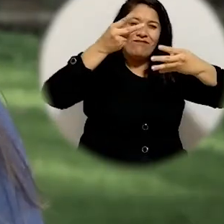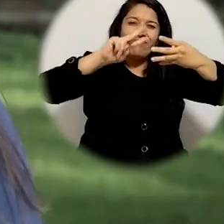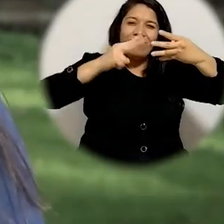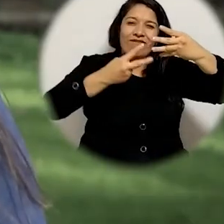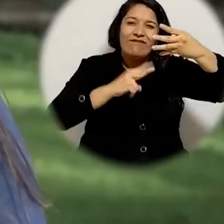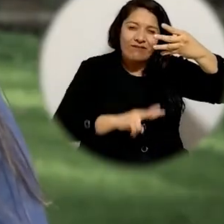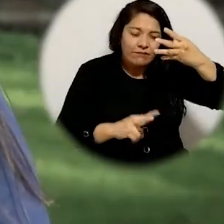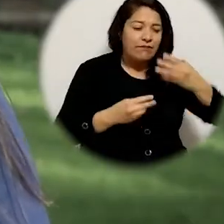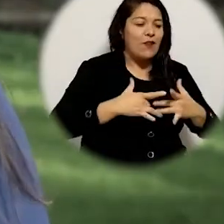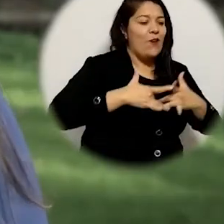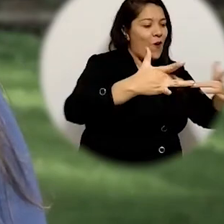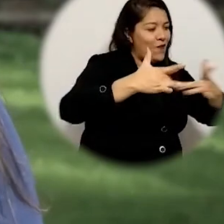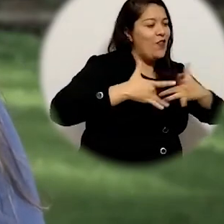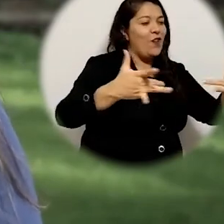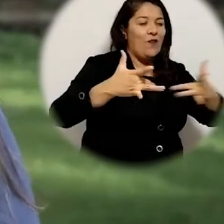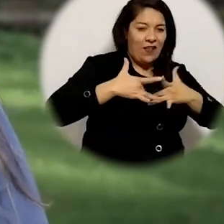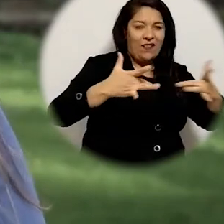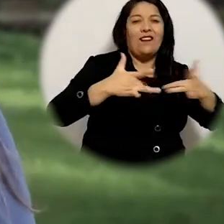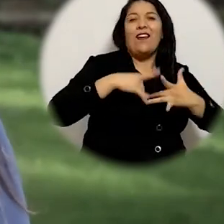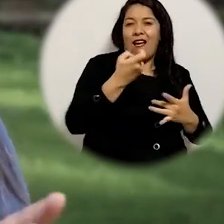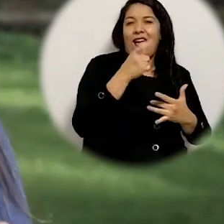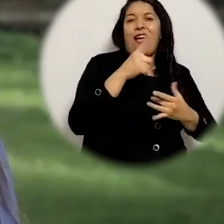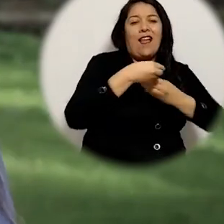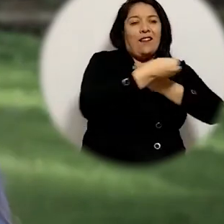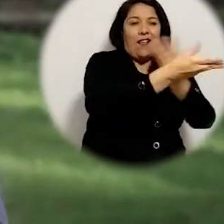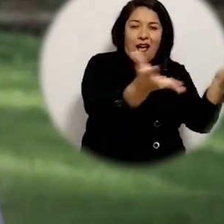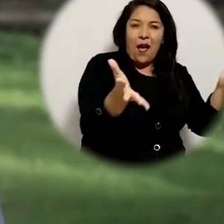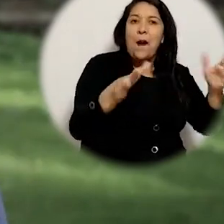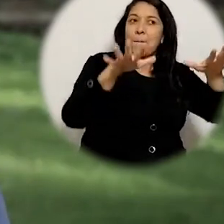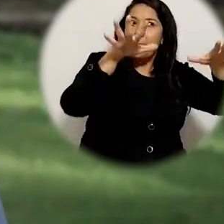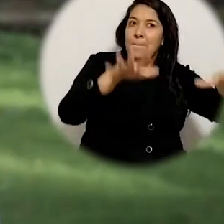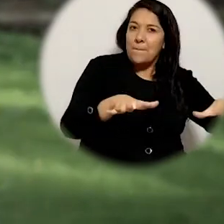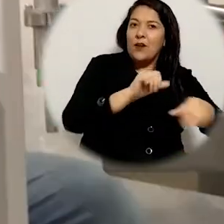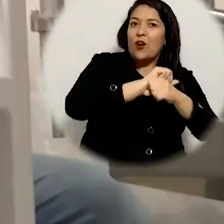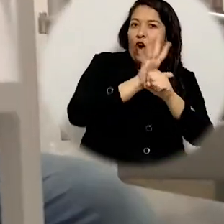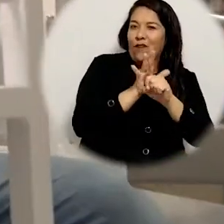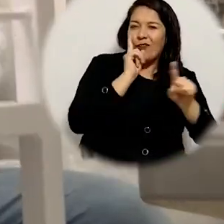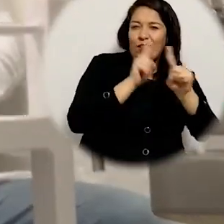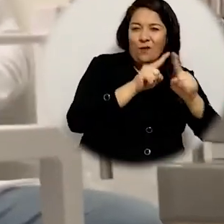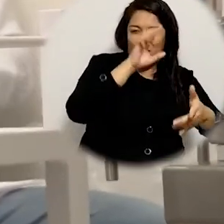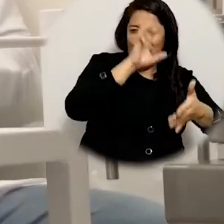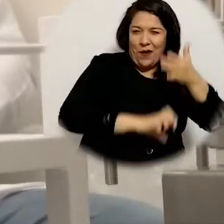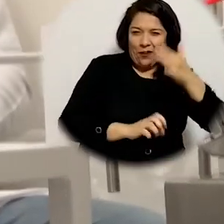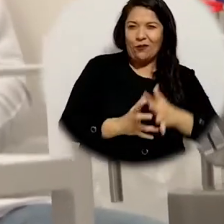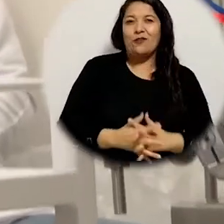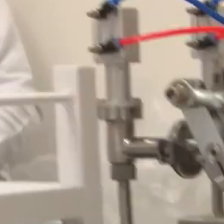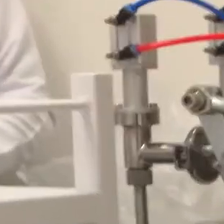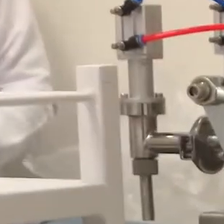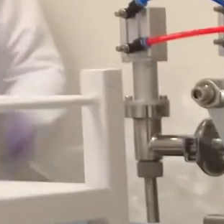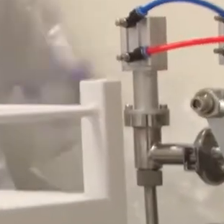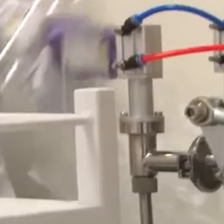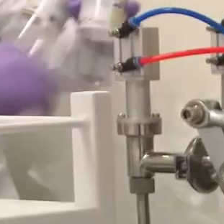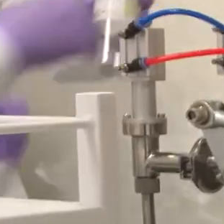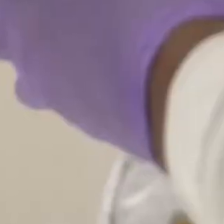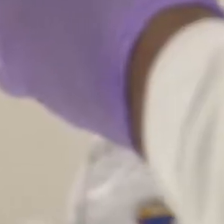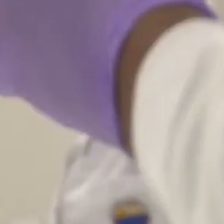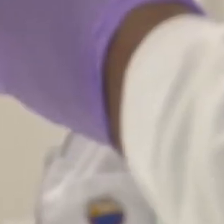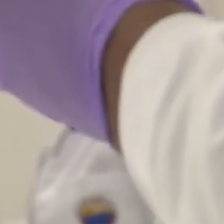la alternancia académica y nos permitirá mitigar el impacto y la propagación del COVID en nuestra institución